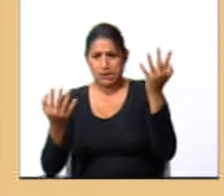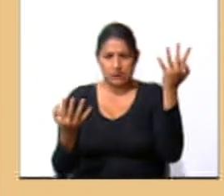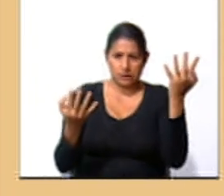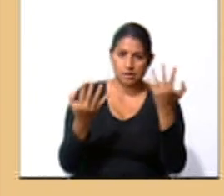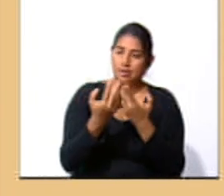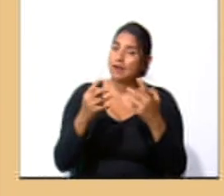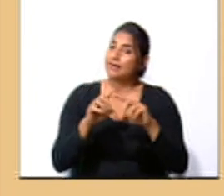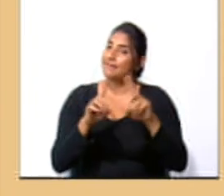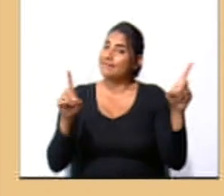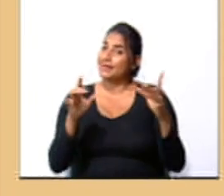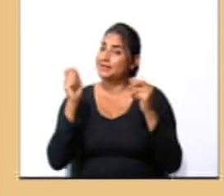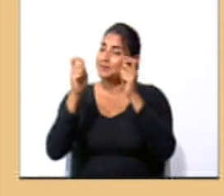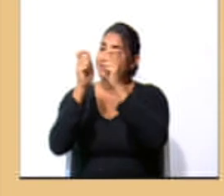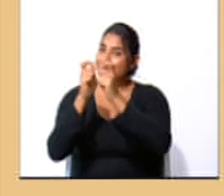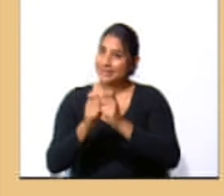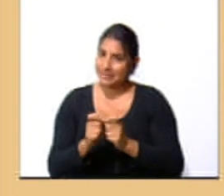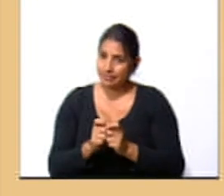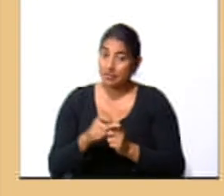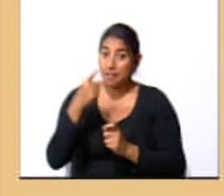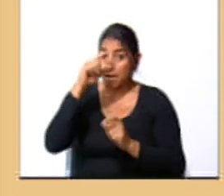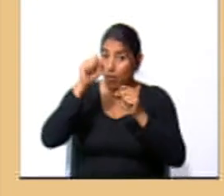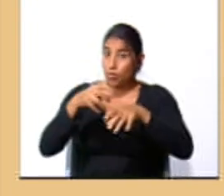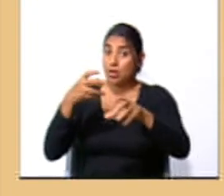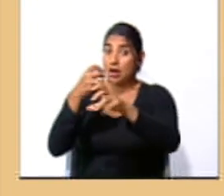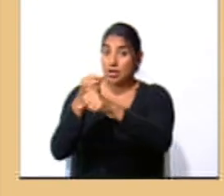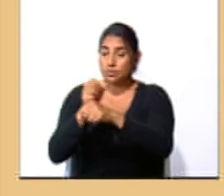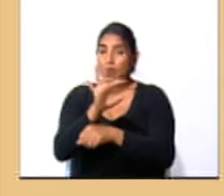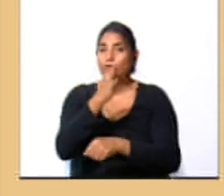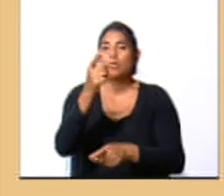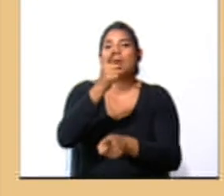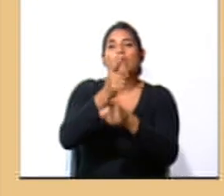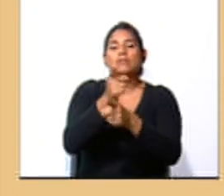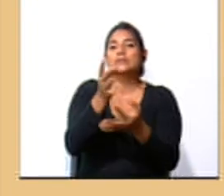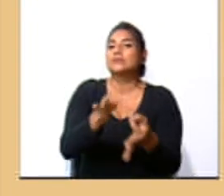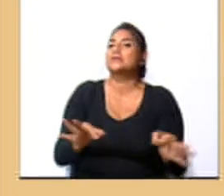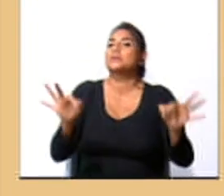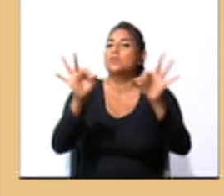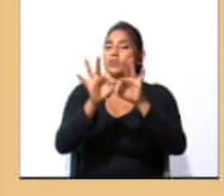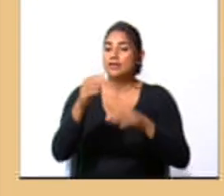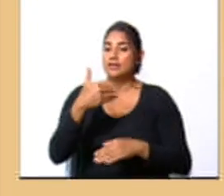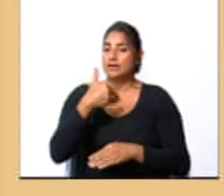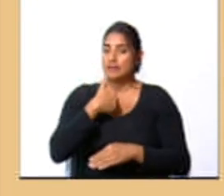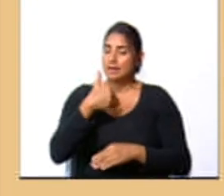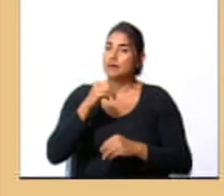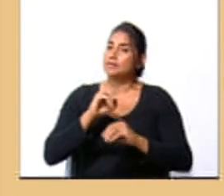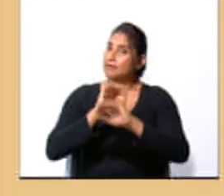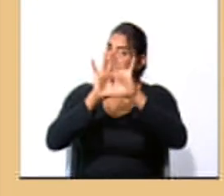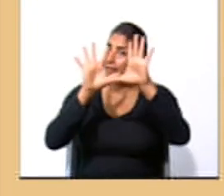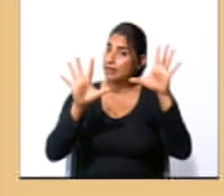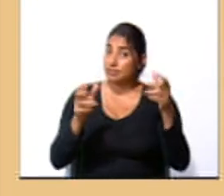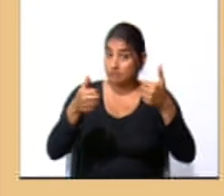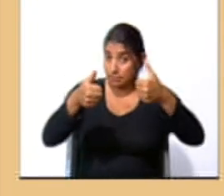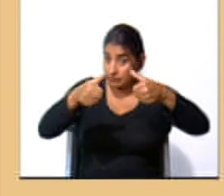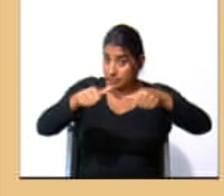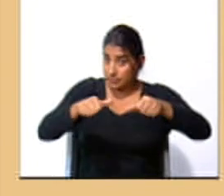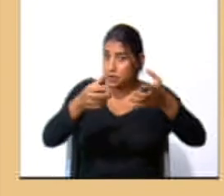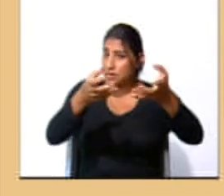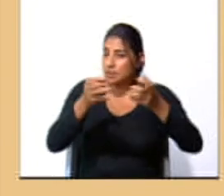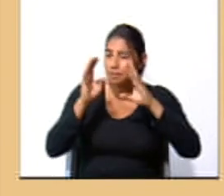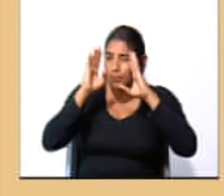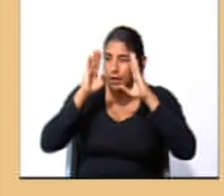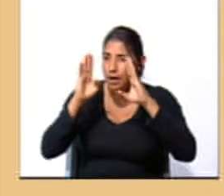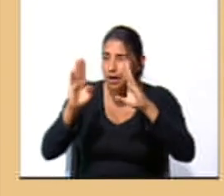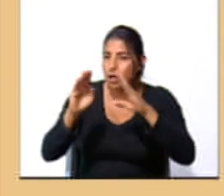características muy específicas y para poder realizarlo de manera correcta es importante tenerlas muy claras, ¿de acuerdo? Quiero que presten